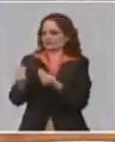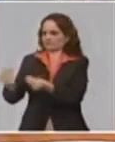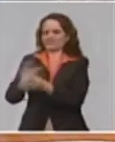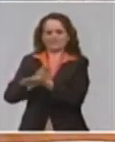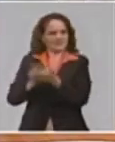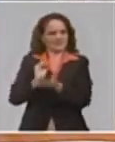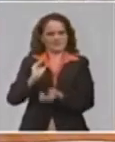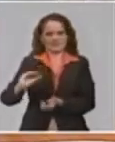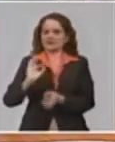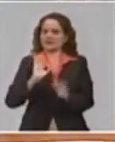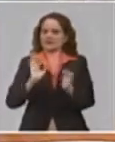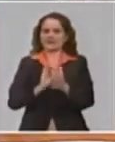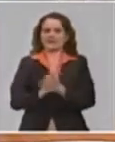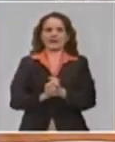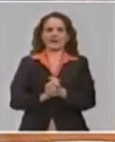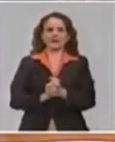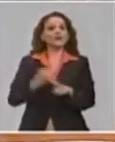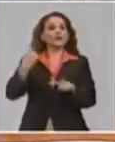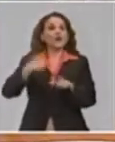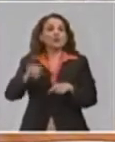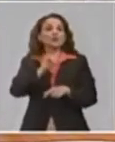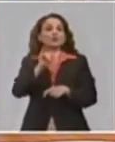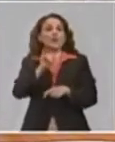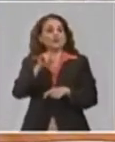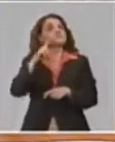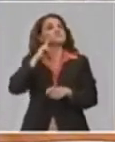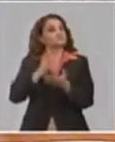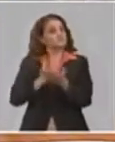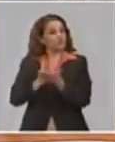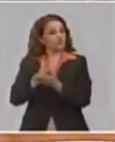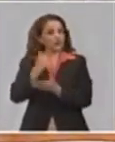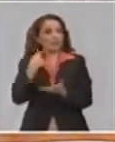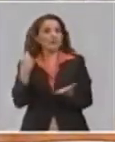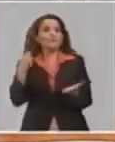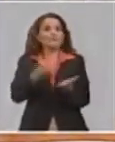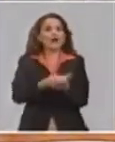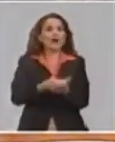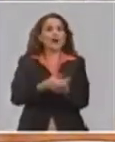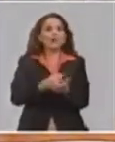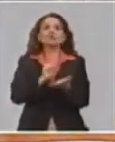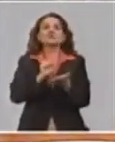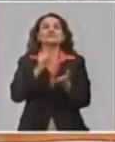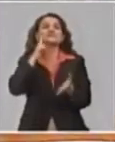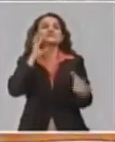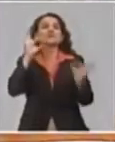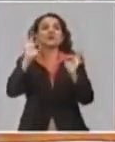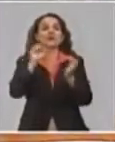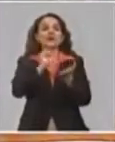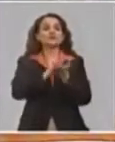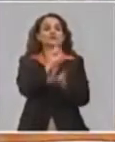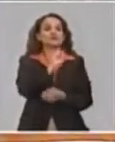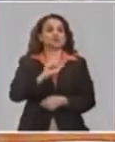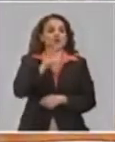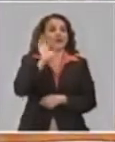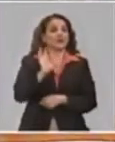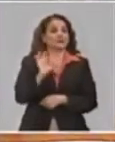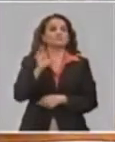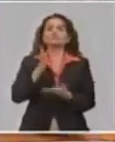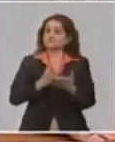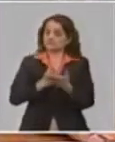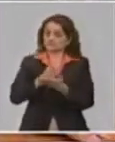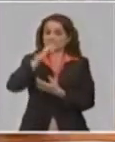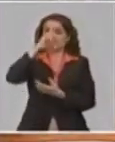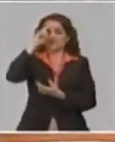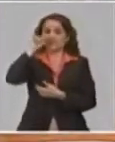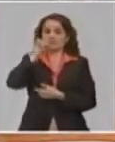cuando el pago de la contribución a la seguridad social se mantiene, porque esto es una prestación, esto tiene un tratamiento diferente de cara a futuro, esto es para